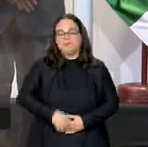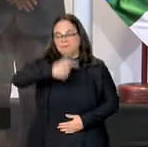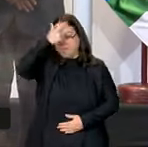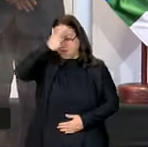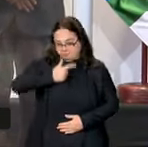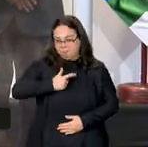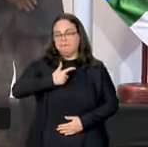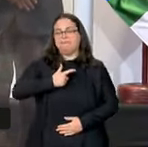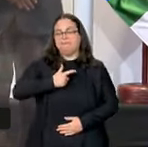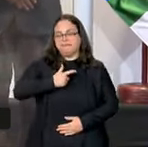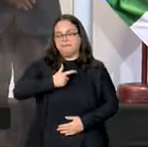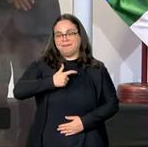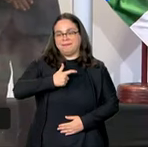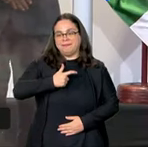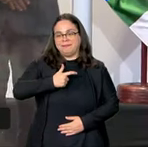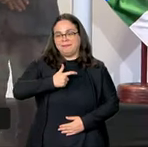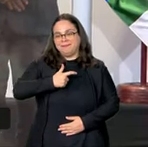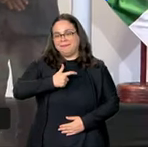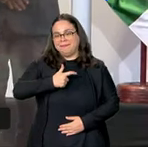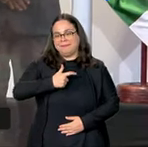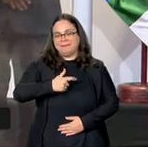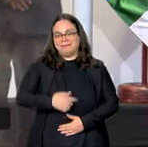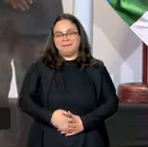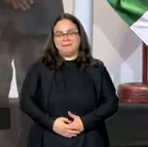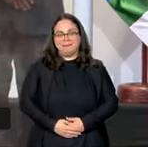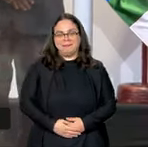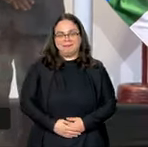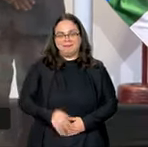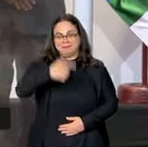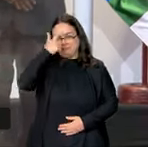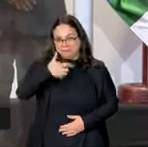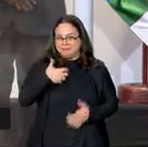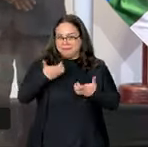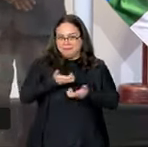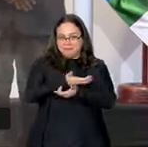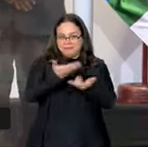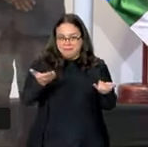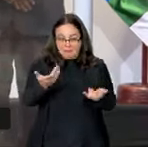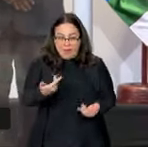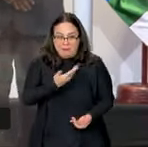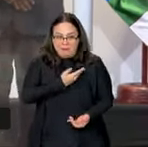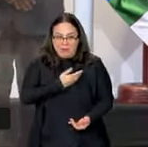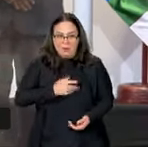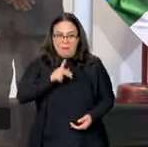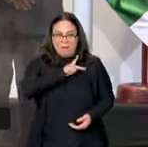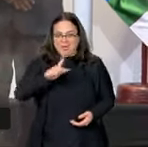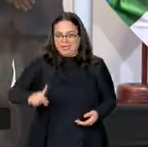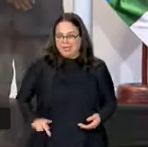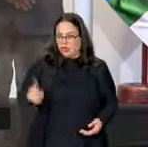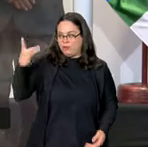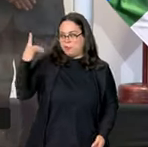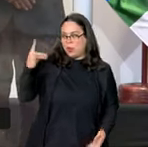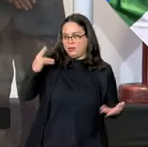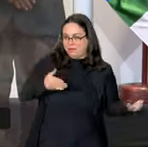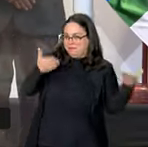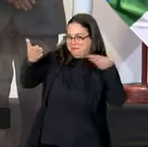quiero decir al compañero presidente de Bolivia